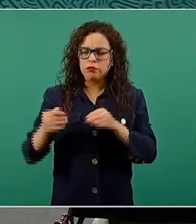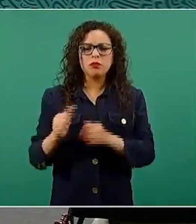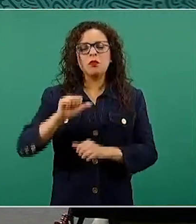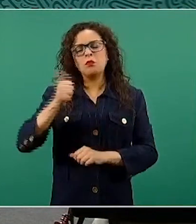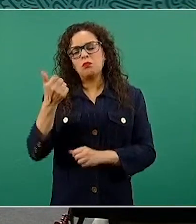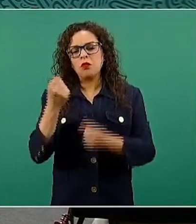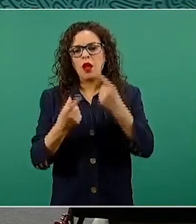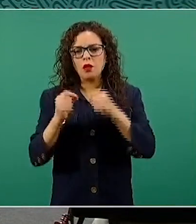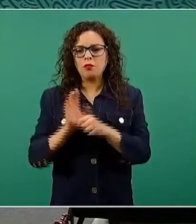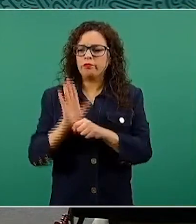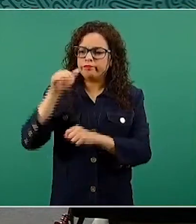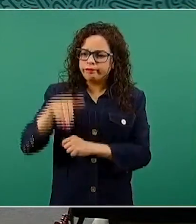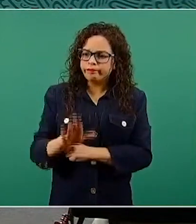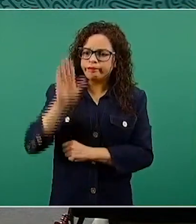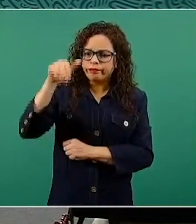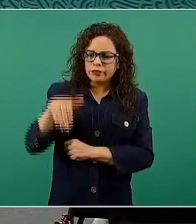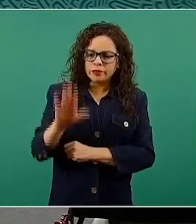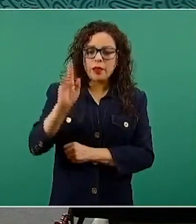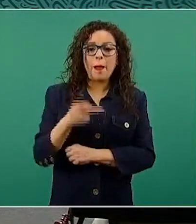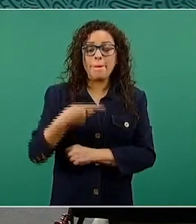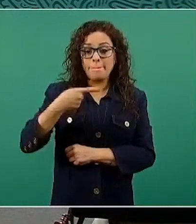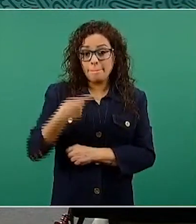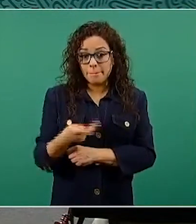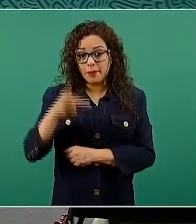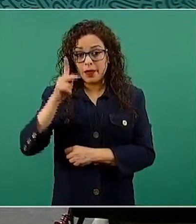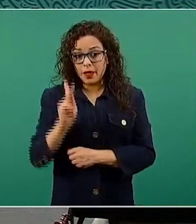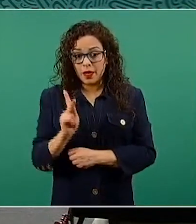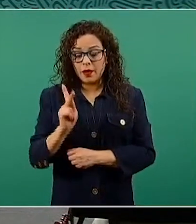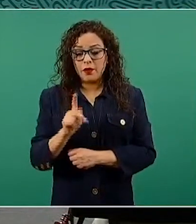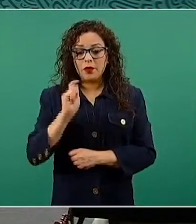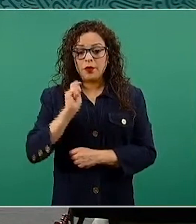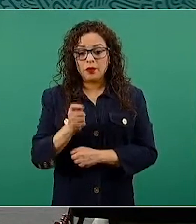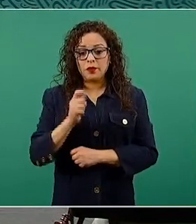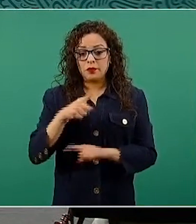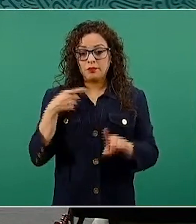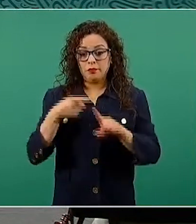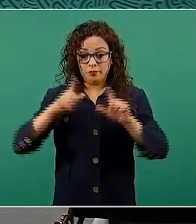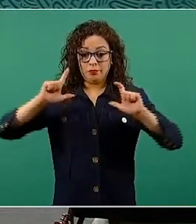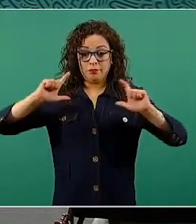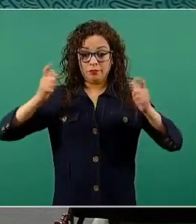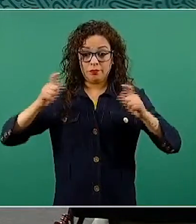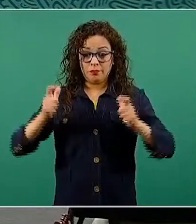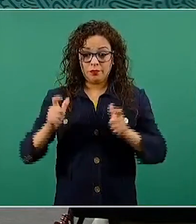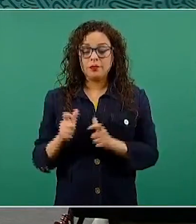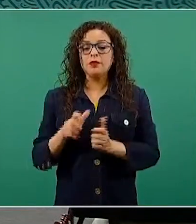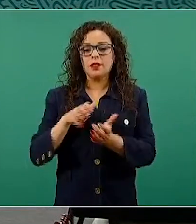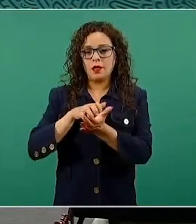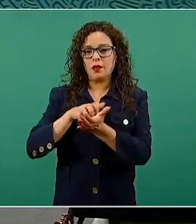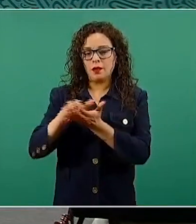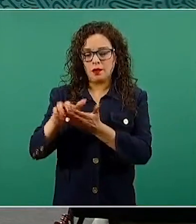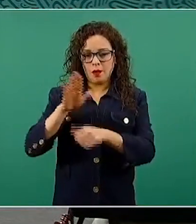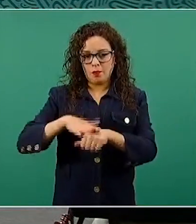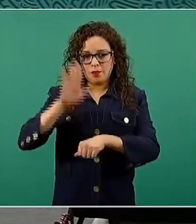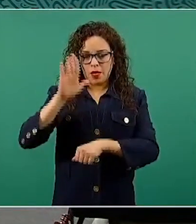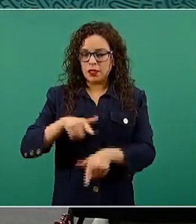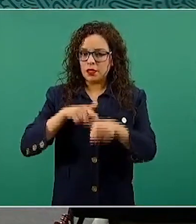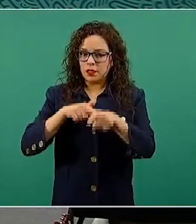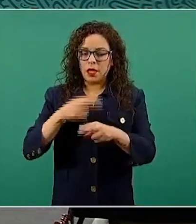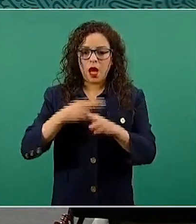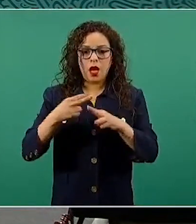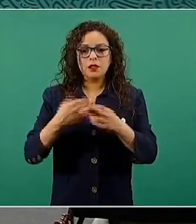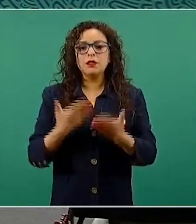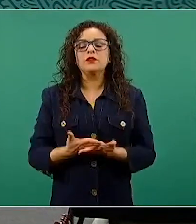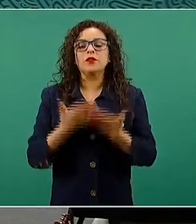comportamiento. Pero para fines prácticos, una tendencia descendente que se mantiene hasta el día de hoy.